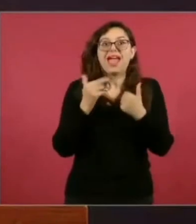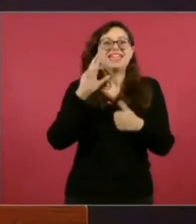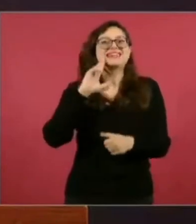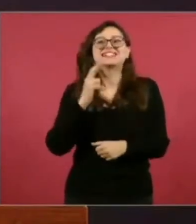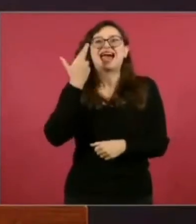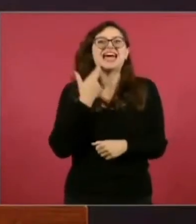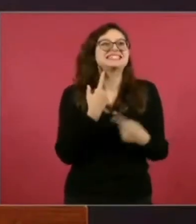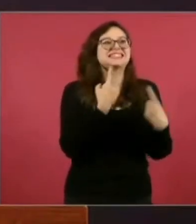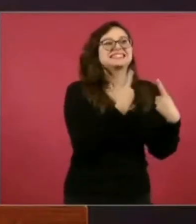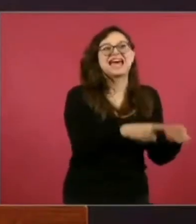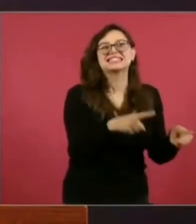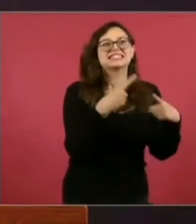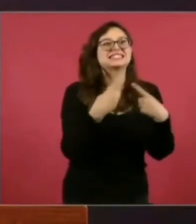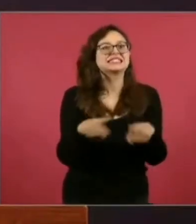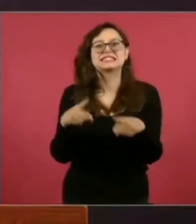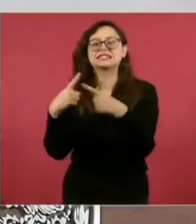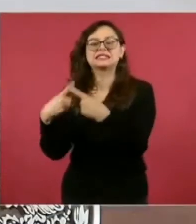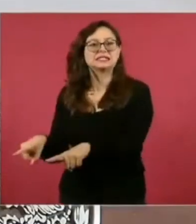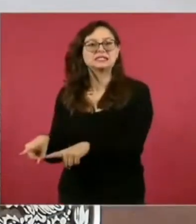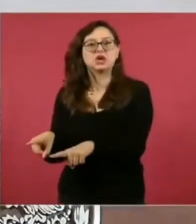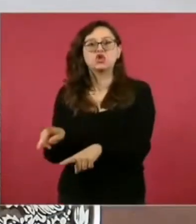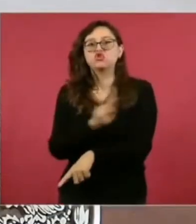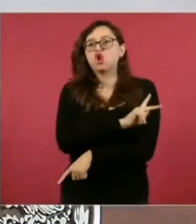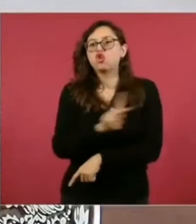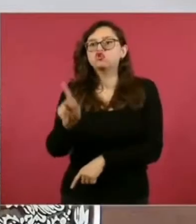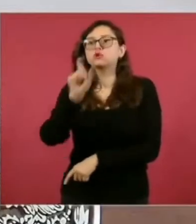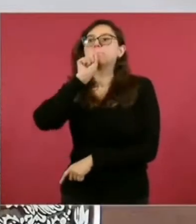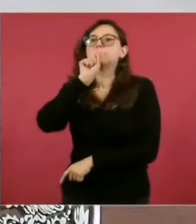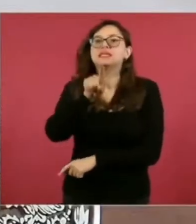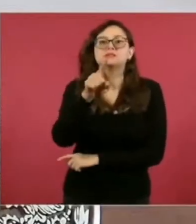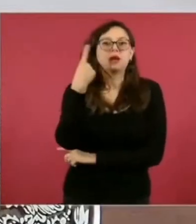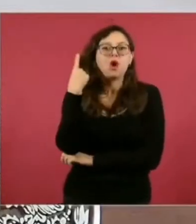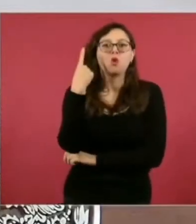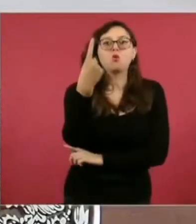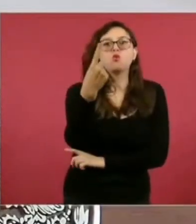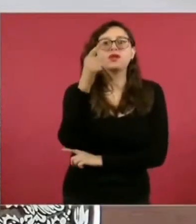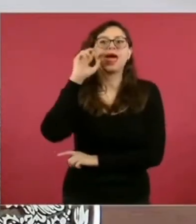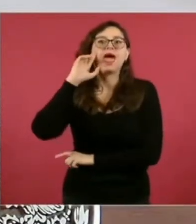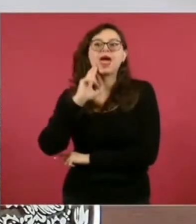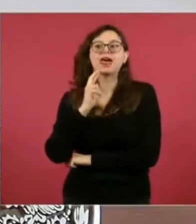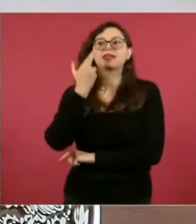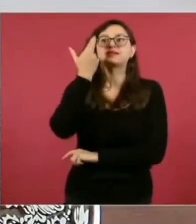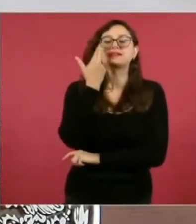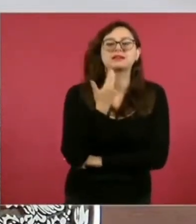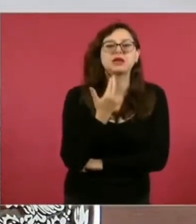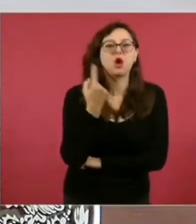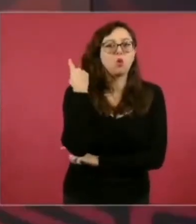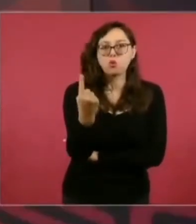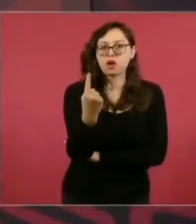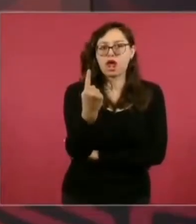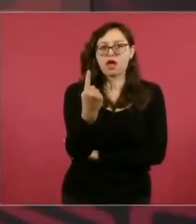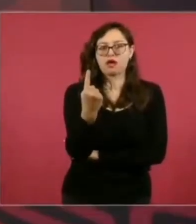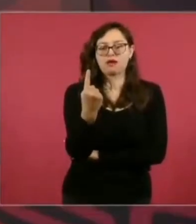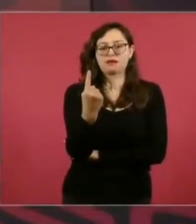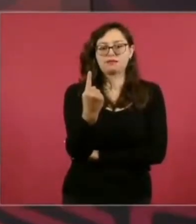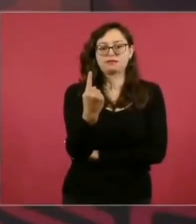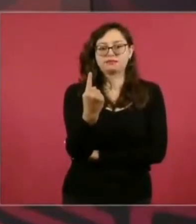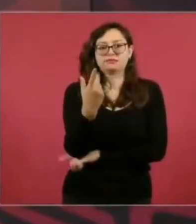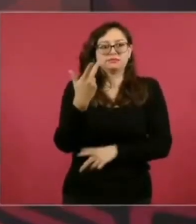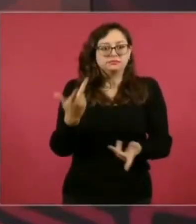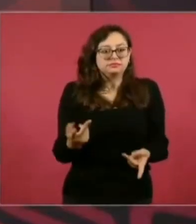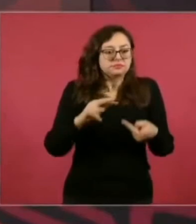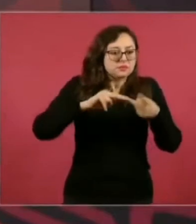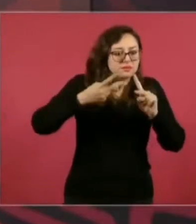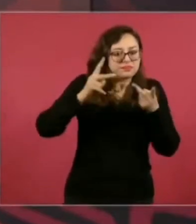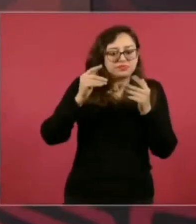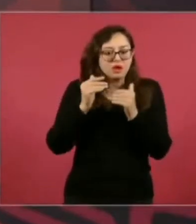No hay razas superiores ni inferiores, busquen a los científicos que lo han hablado. No hay un genetismo